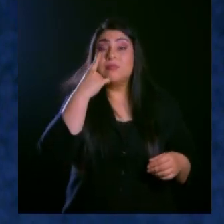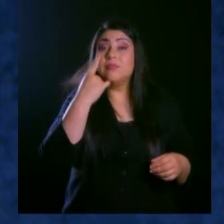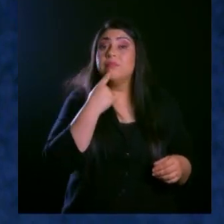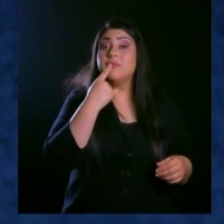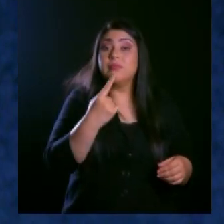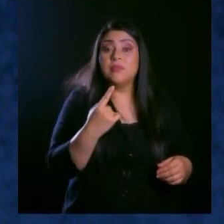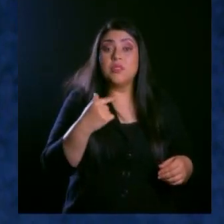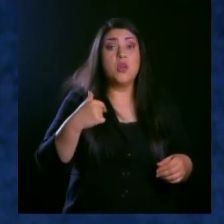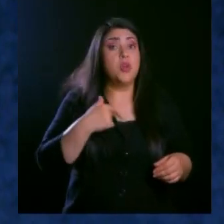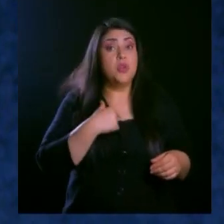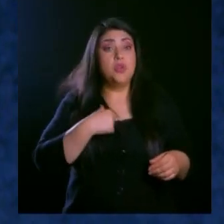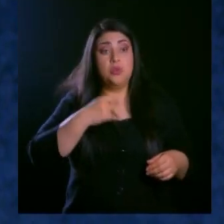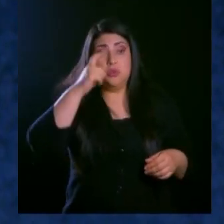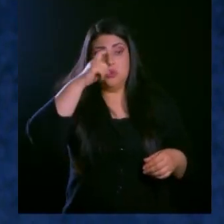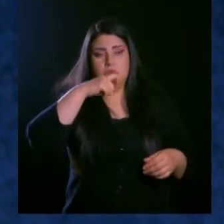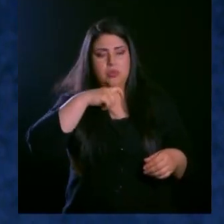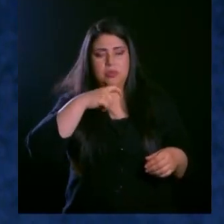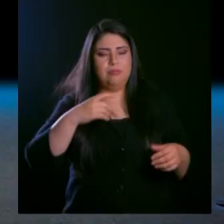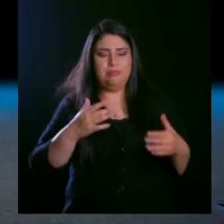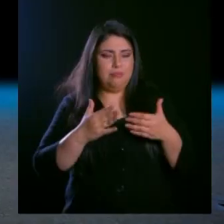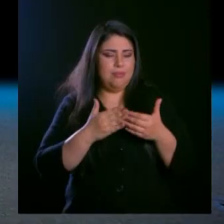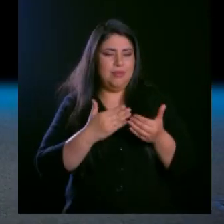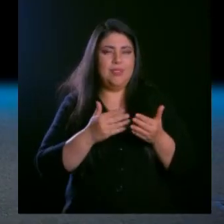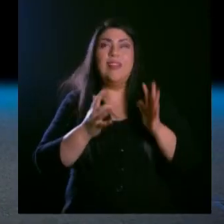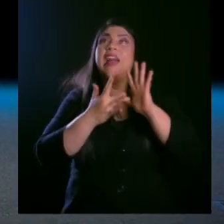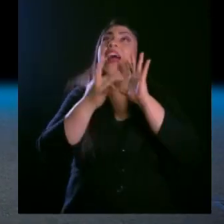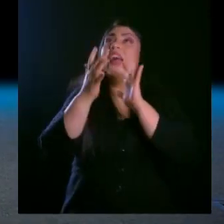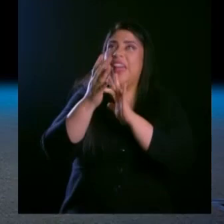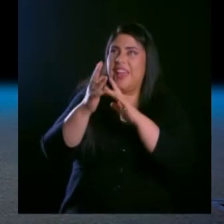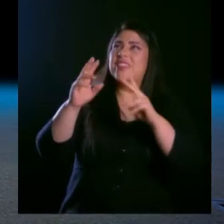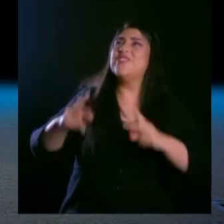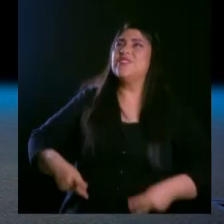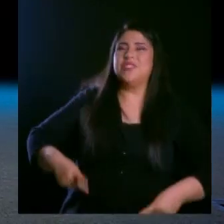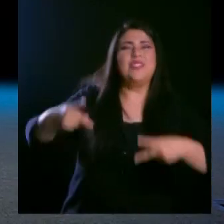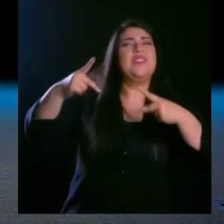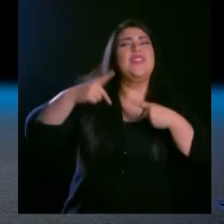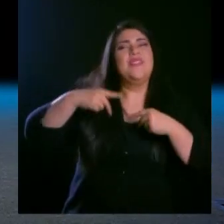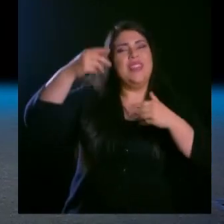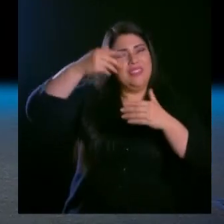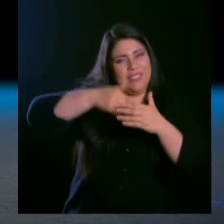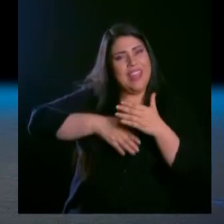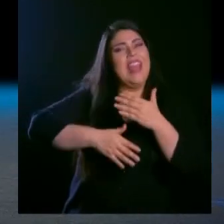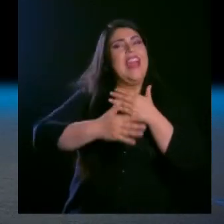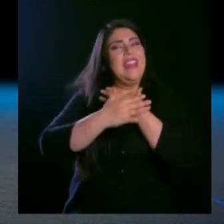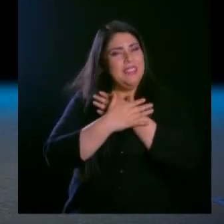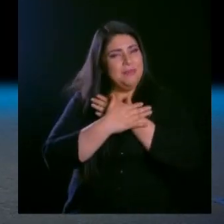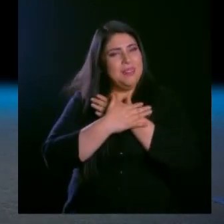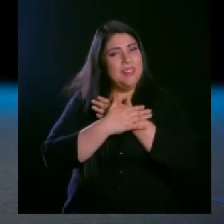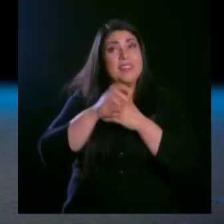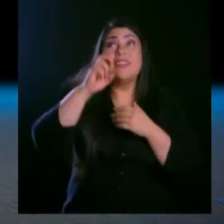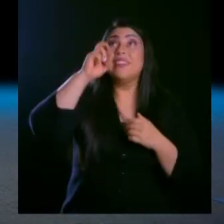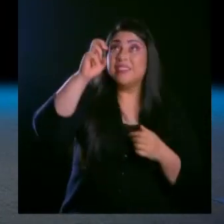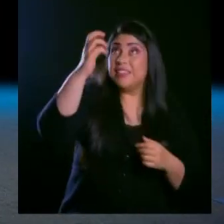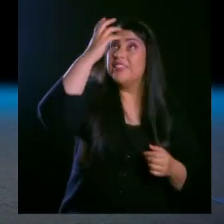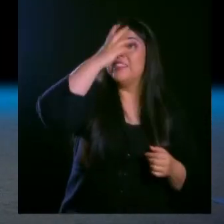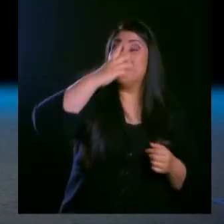ya no vivo yo, pero Cristo vive en mí. Sí, eso es cuando el Señor es nuestro Señor. Perdón la redundancia, pero cuando Jesús